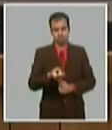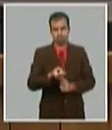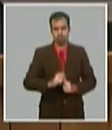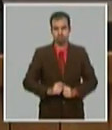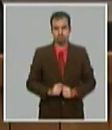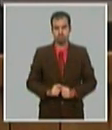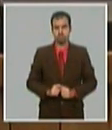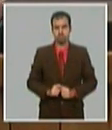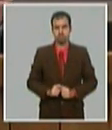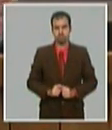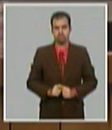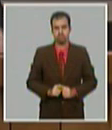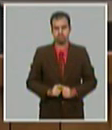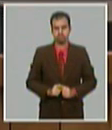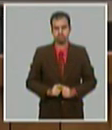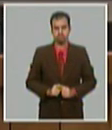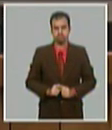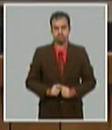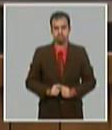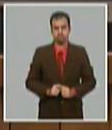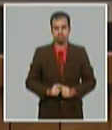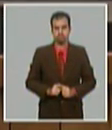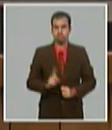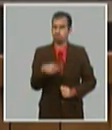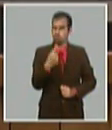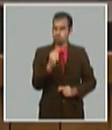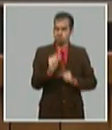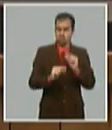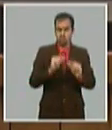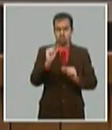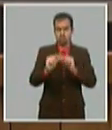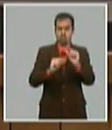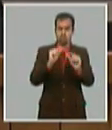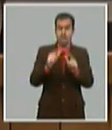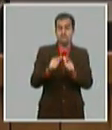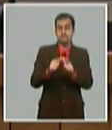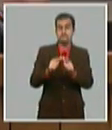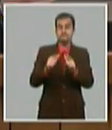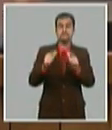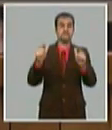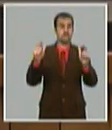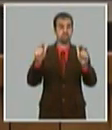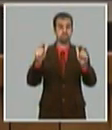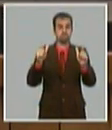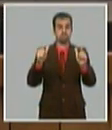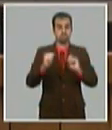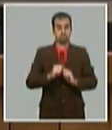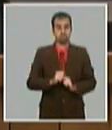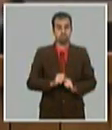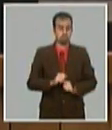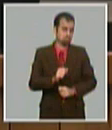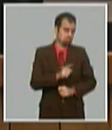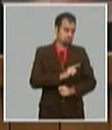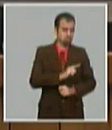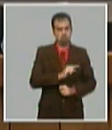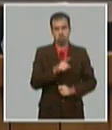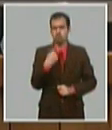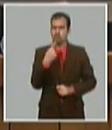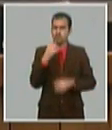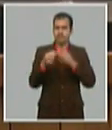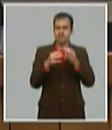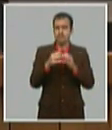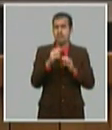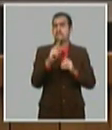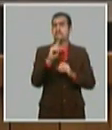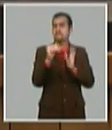pero estamos proyectando crecimientos que hay que alcanzarlo o sea ahorita dije estamos proyectando gastarnos 1.098 millones